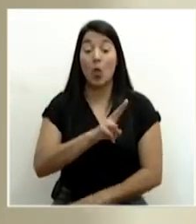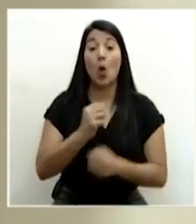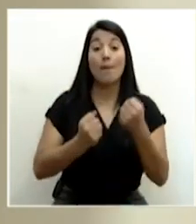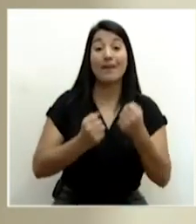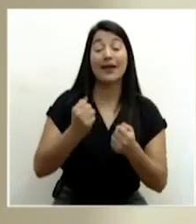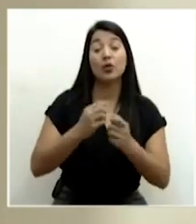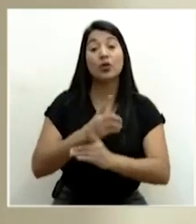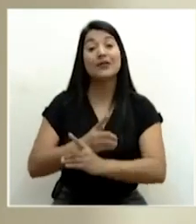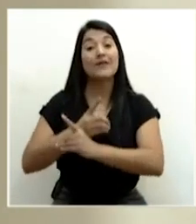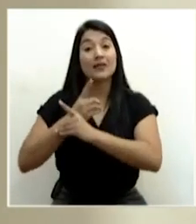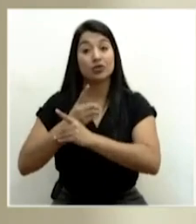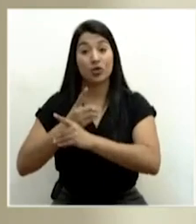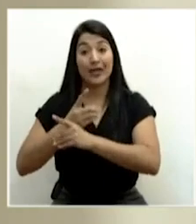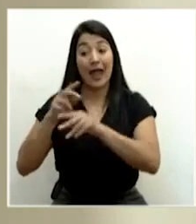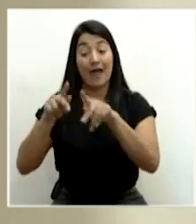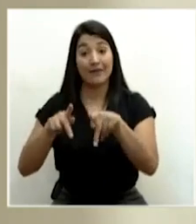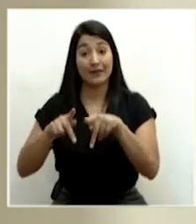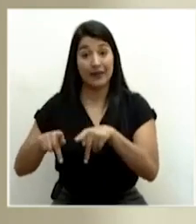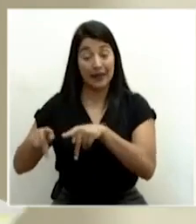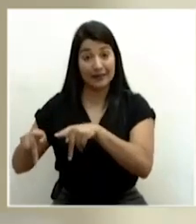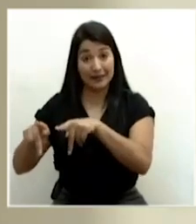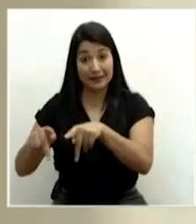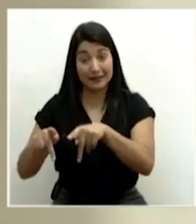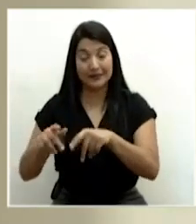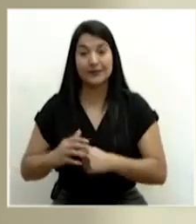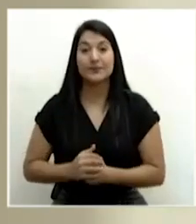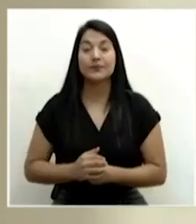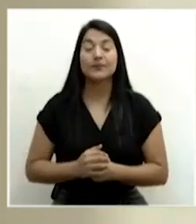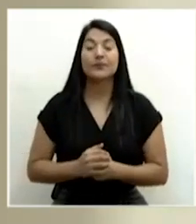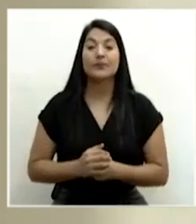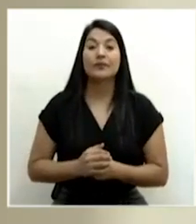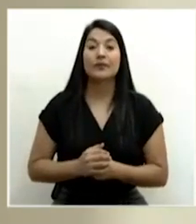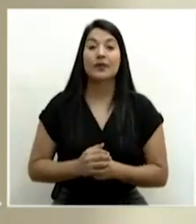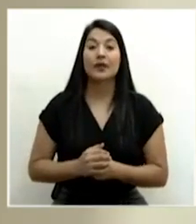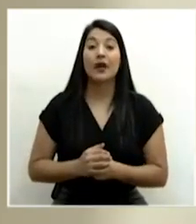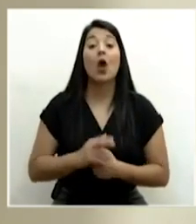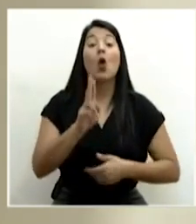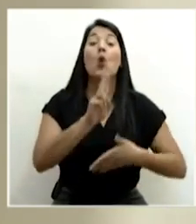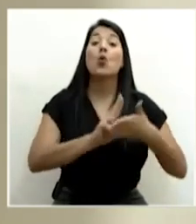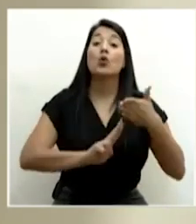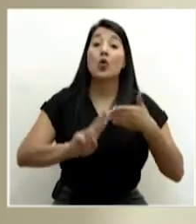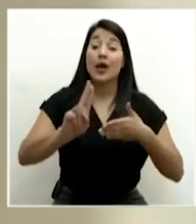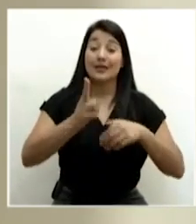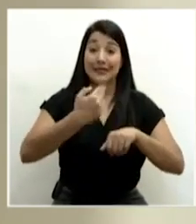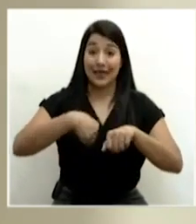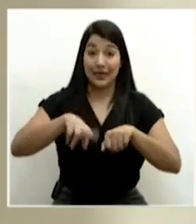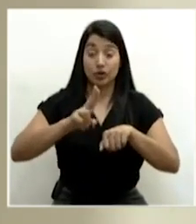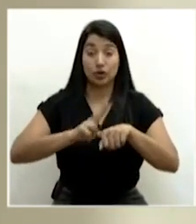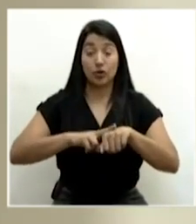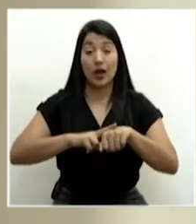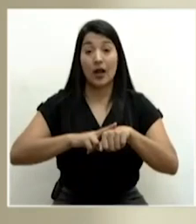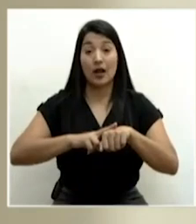Defensoría de los Habitantes, la Universidad Nacional,